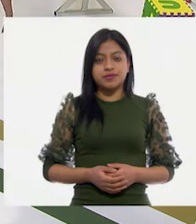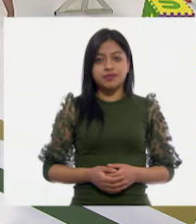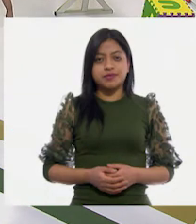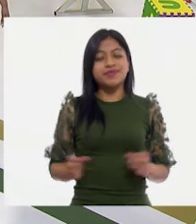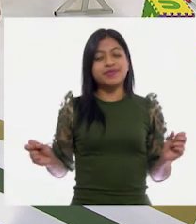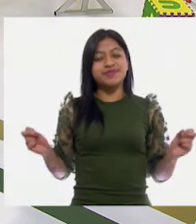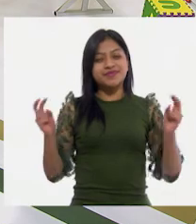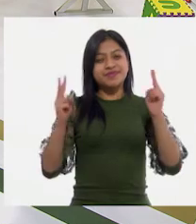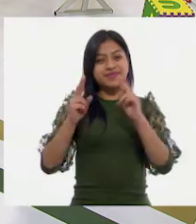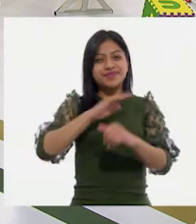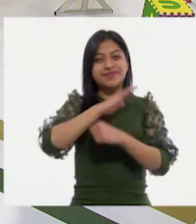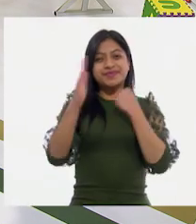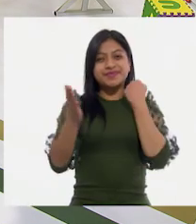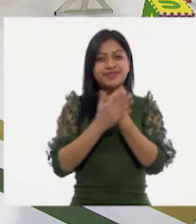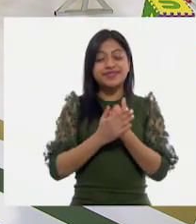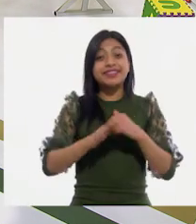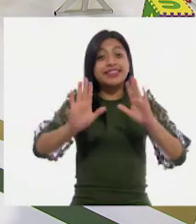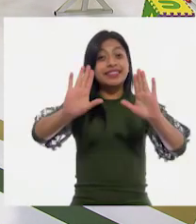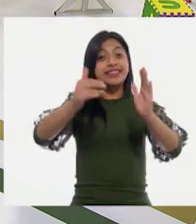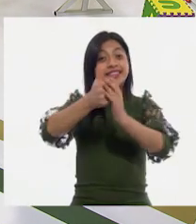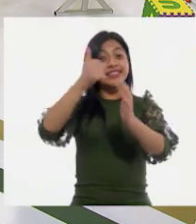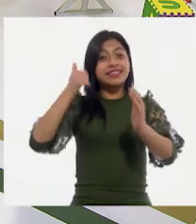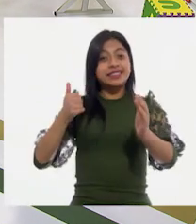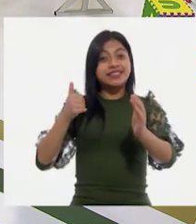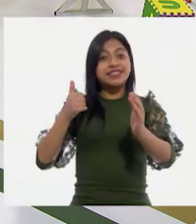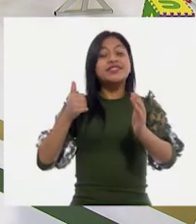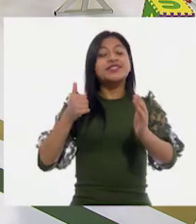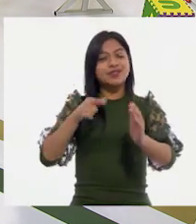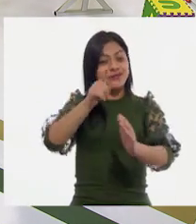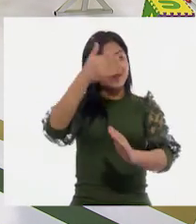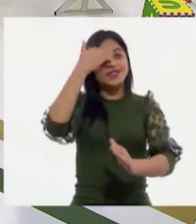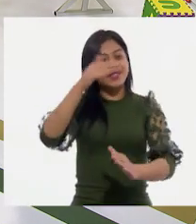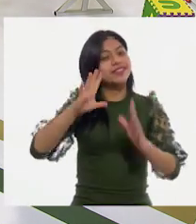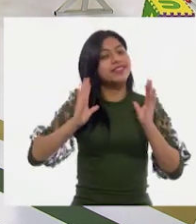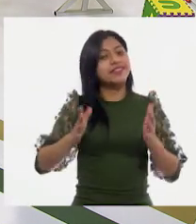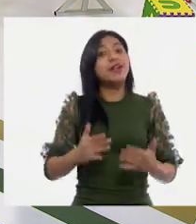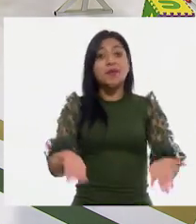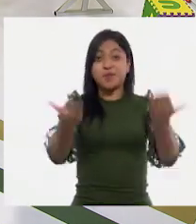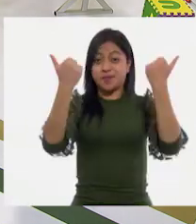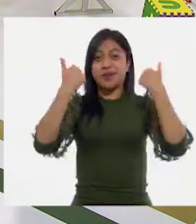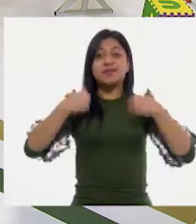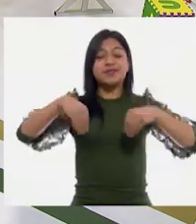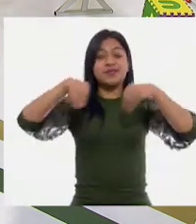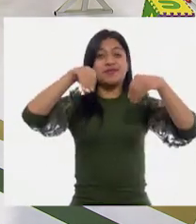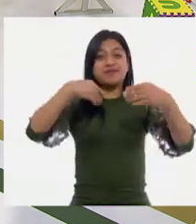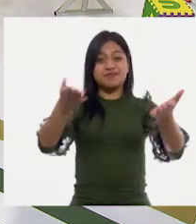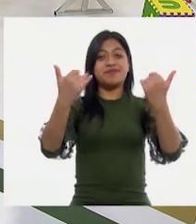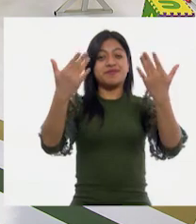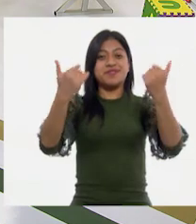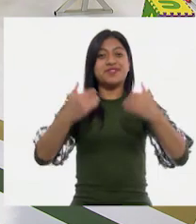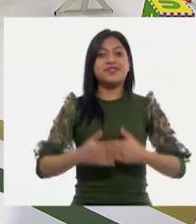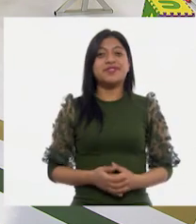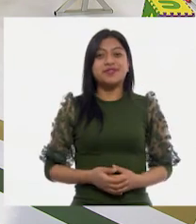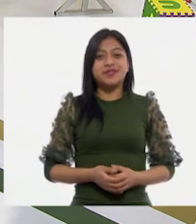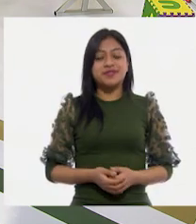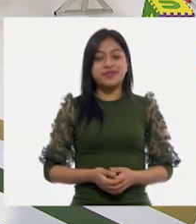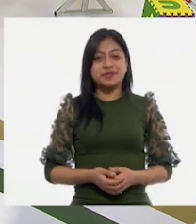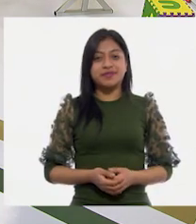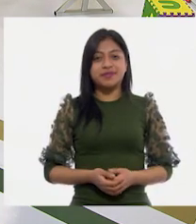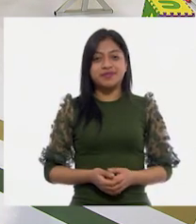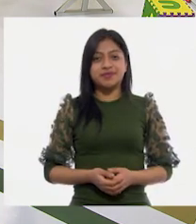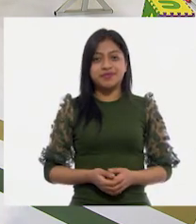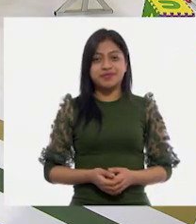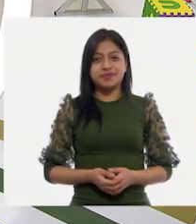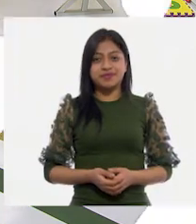¡Nos vemos! ¡Hasta la próxima! Pero hey, antes ya saben qué sigue. Pónganse de pie y vamos a movernos un poquito. Un poquito, maestra